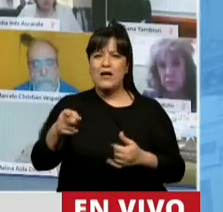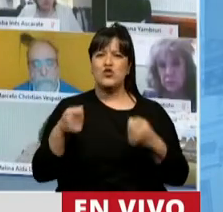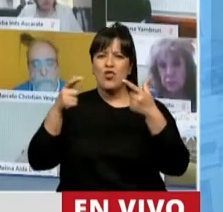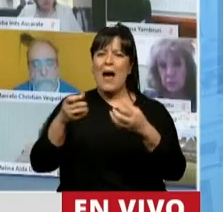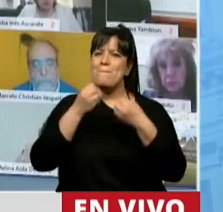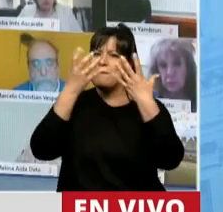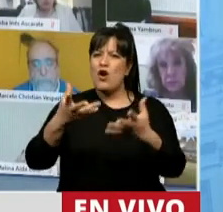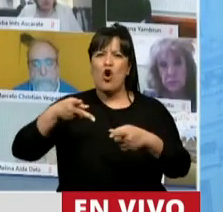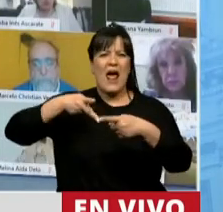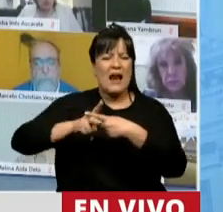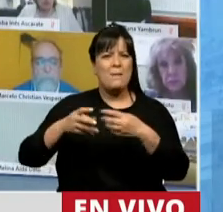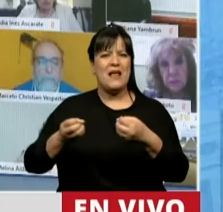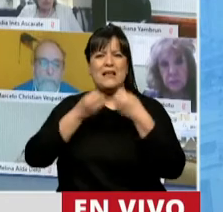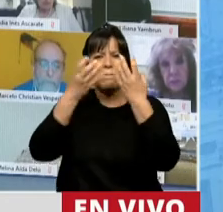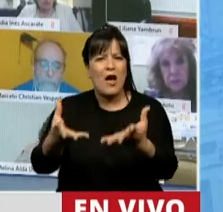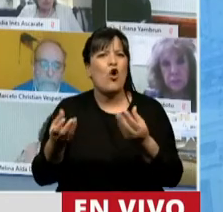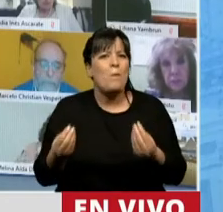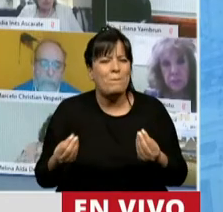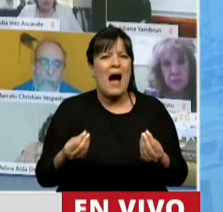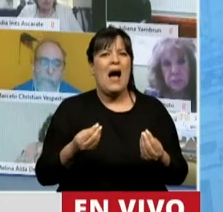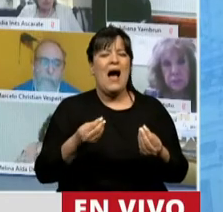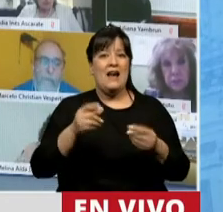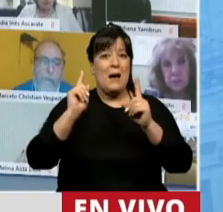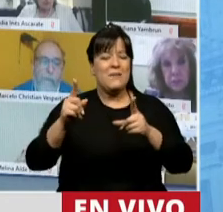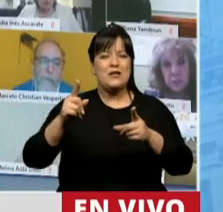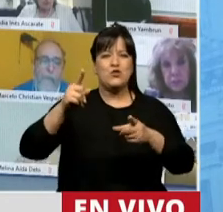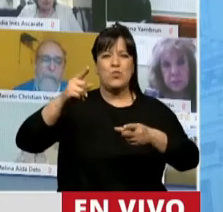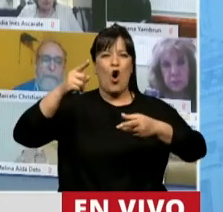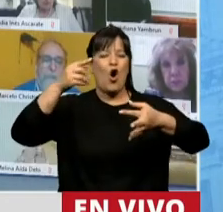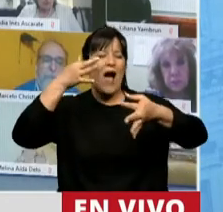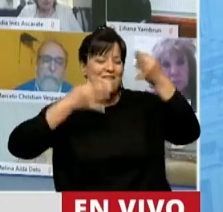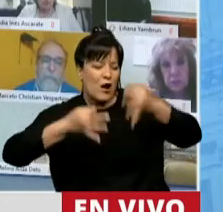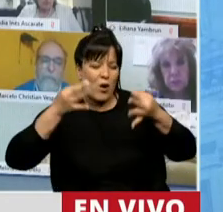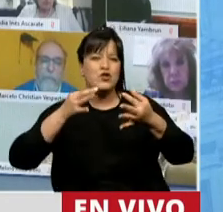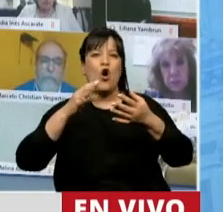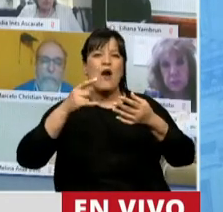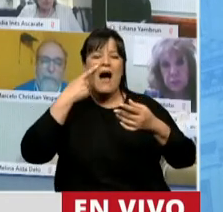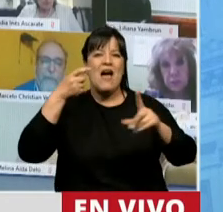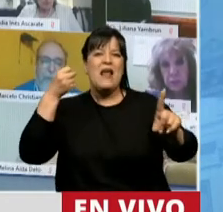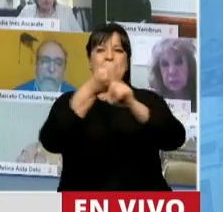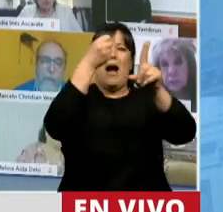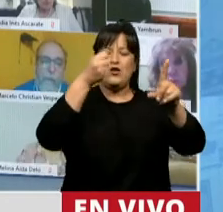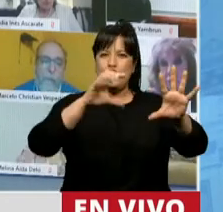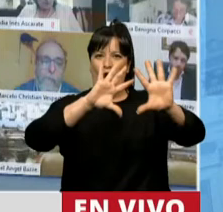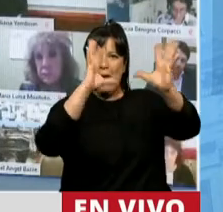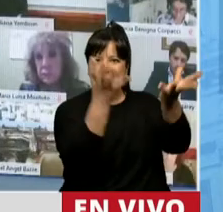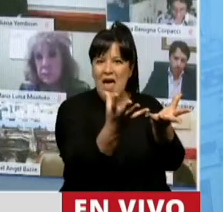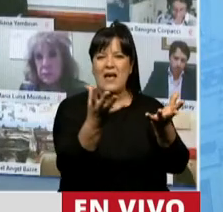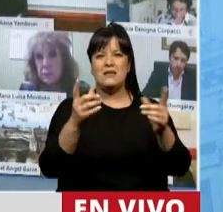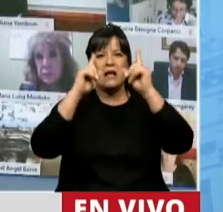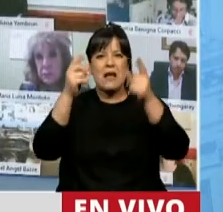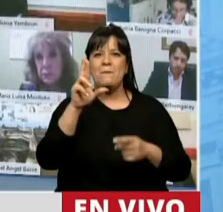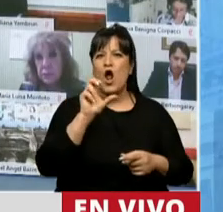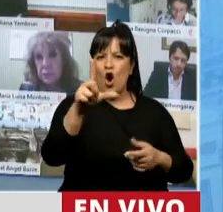herramientas para la participación en los procesos de evaluación de impacto ambiental, aumentará el rol de